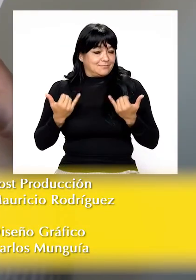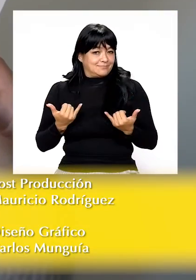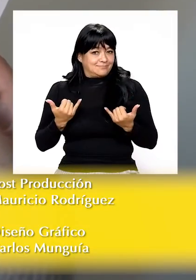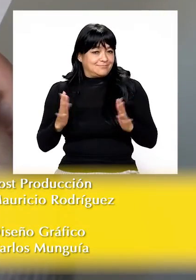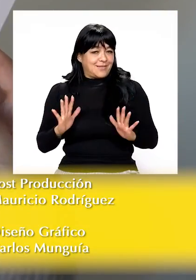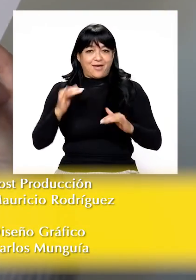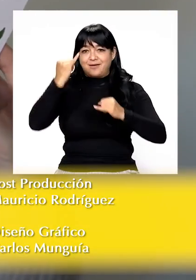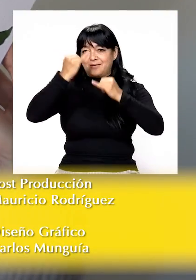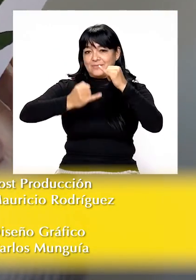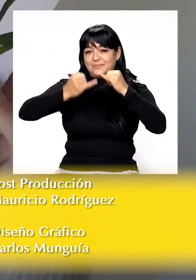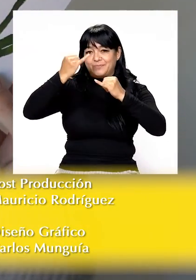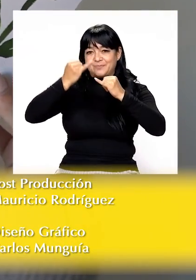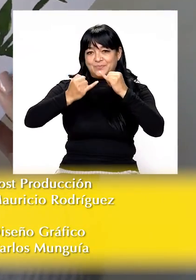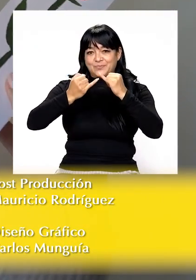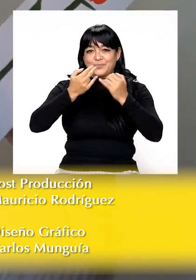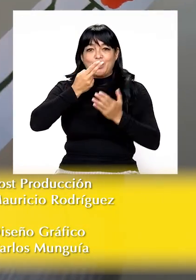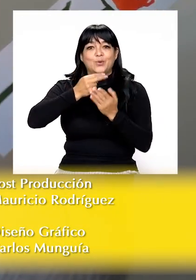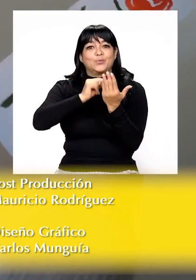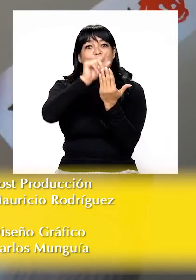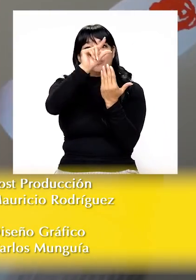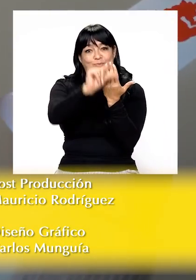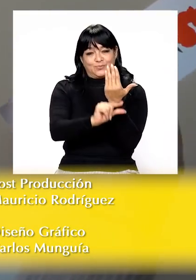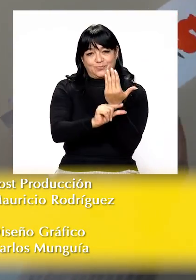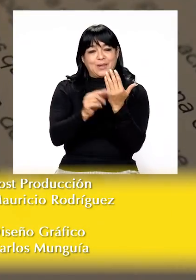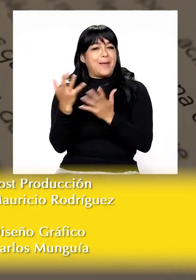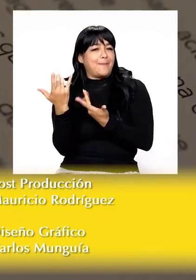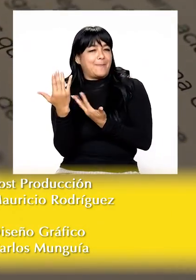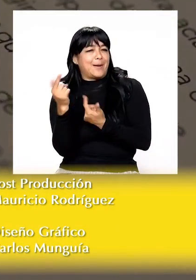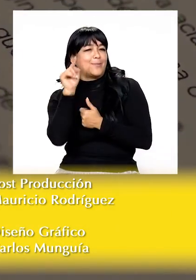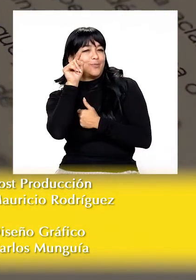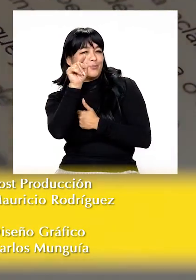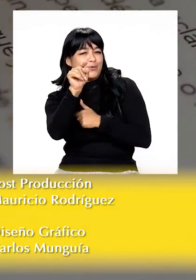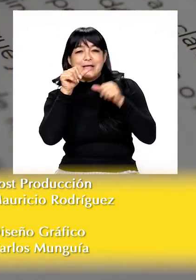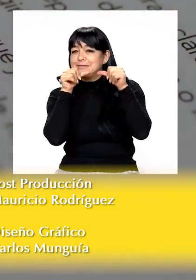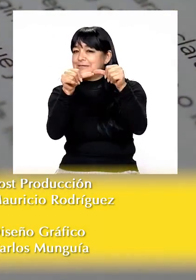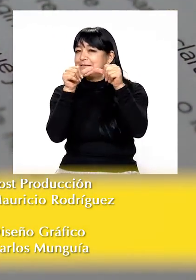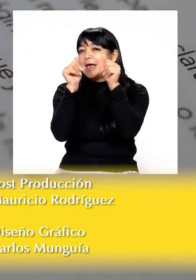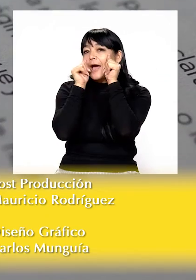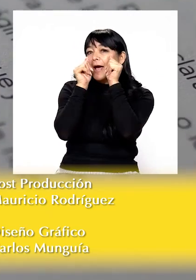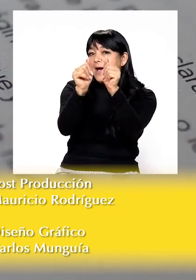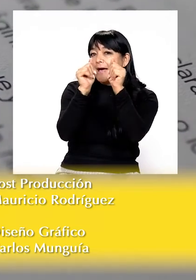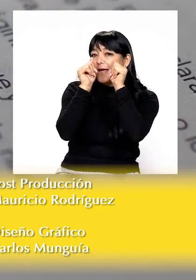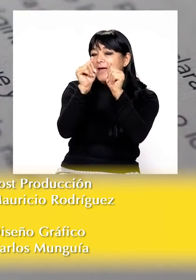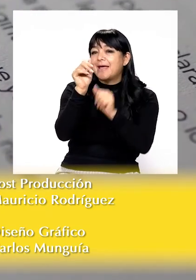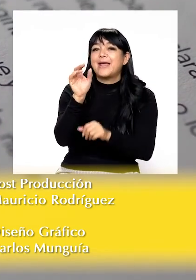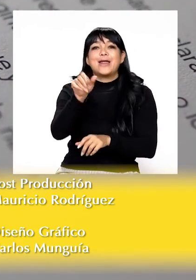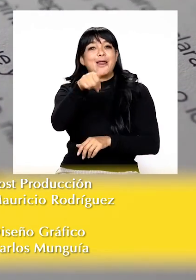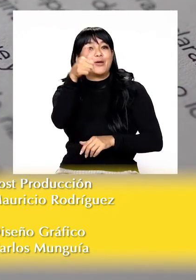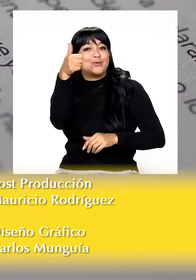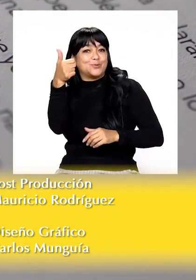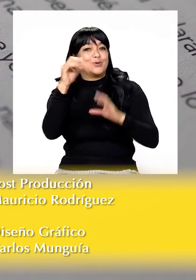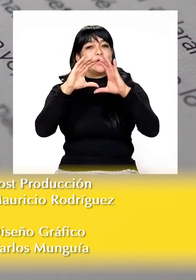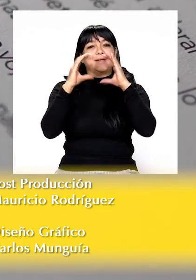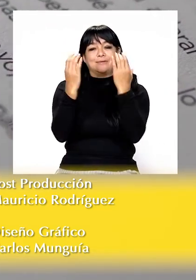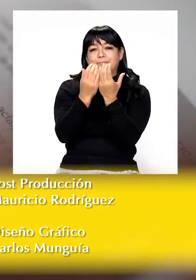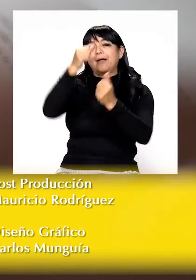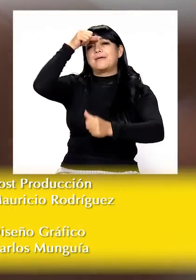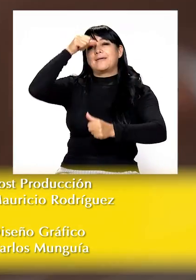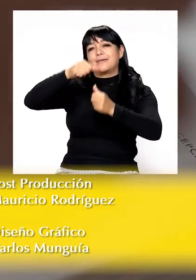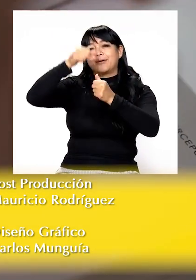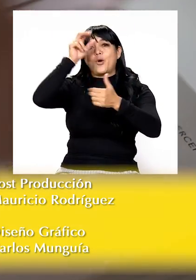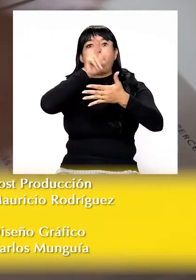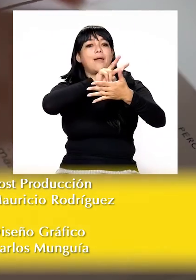Bueno, hemos llegado al final de nuestro programa. Esperamos que sigan la transmisión en las próximas ediciones.